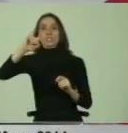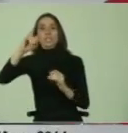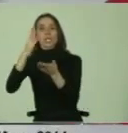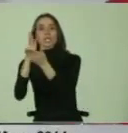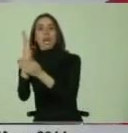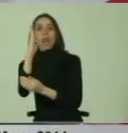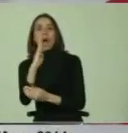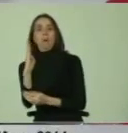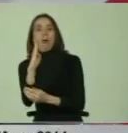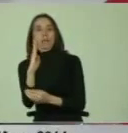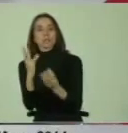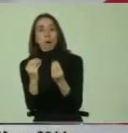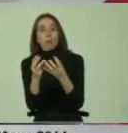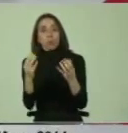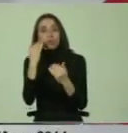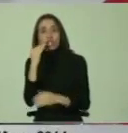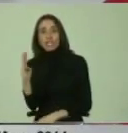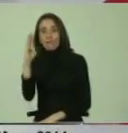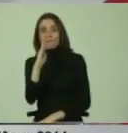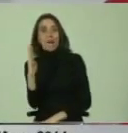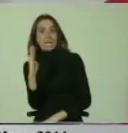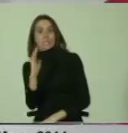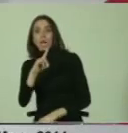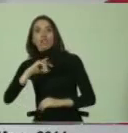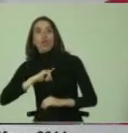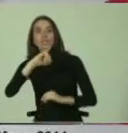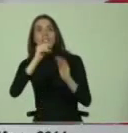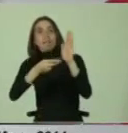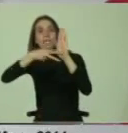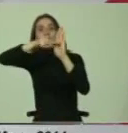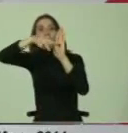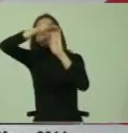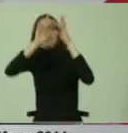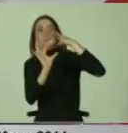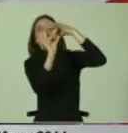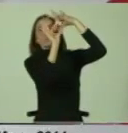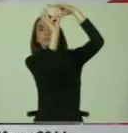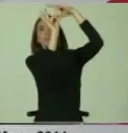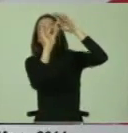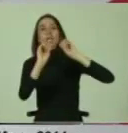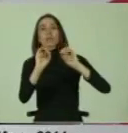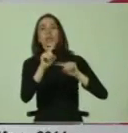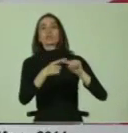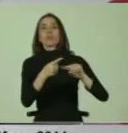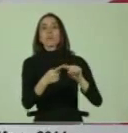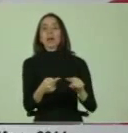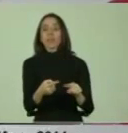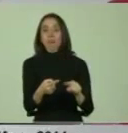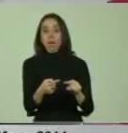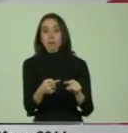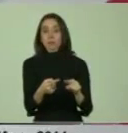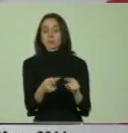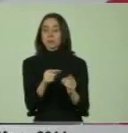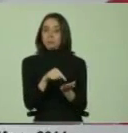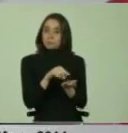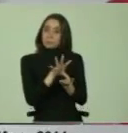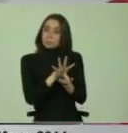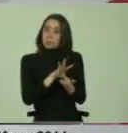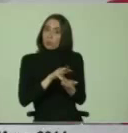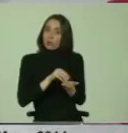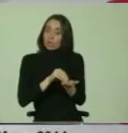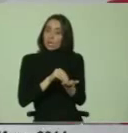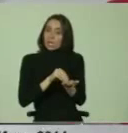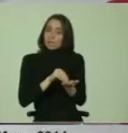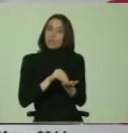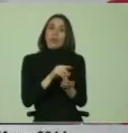básica y muchos que están en la básica no tienen continuidad en la educación media. Un modelo también de